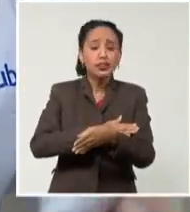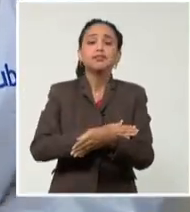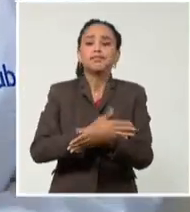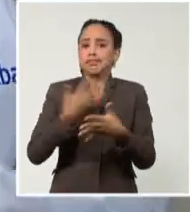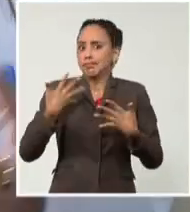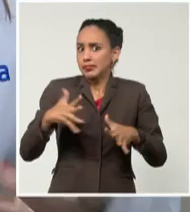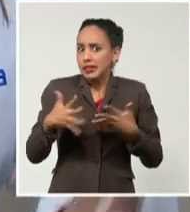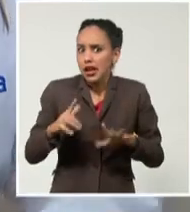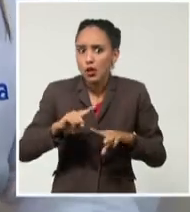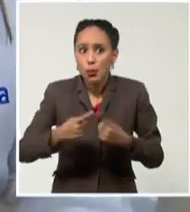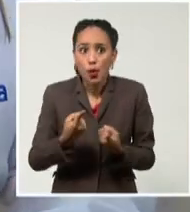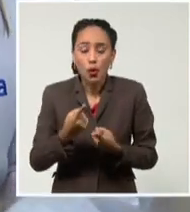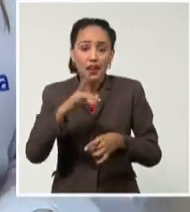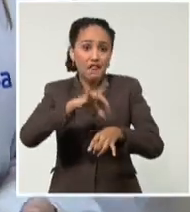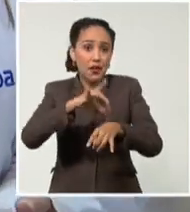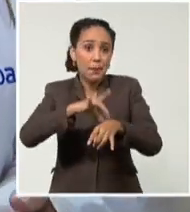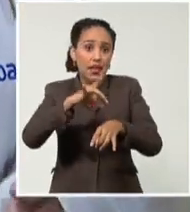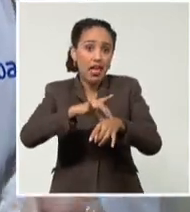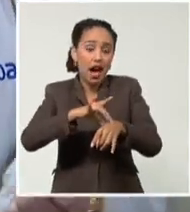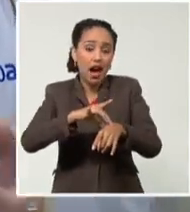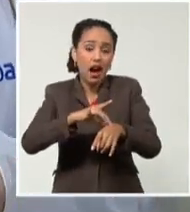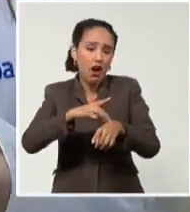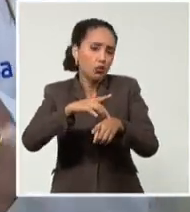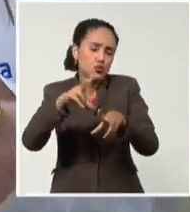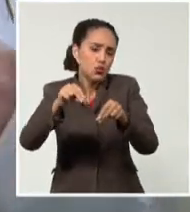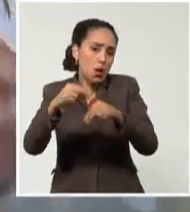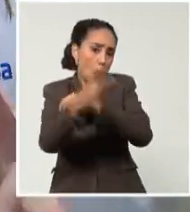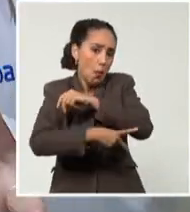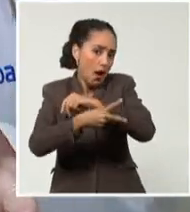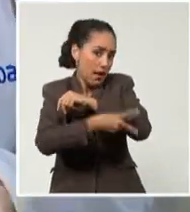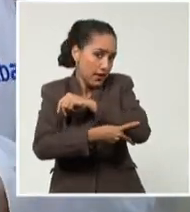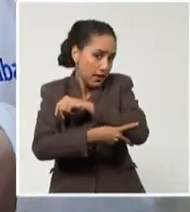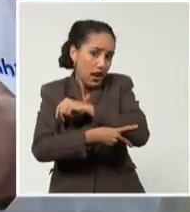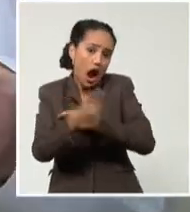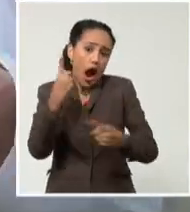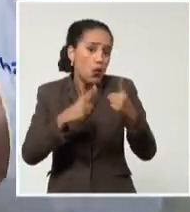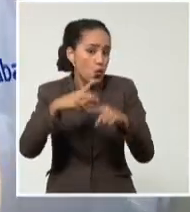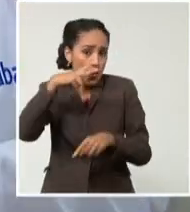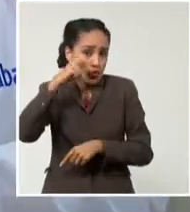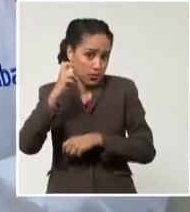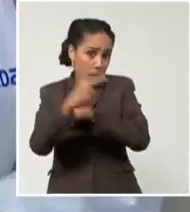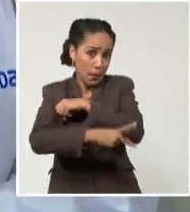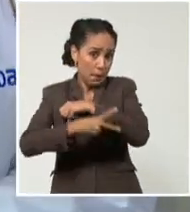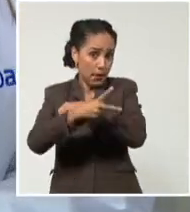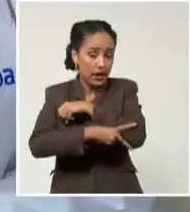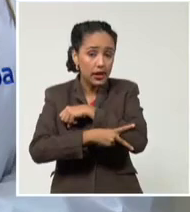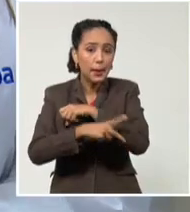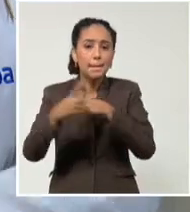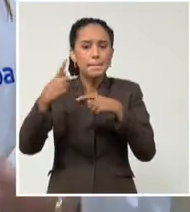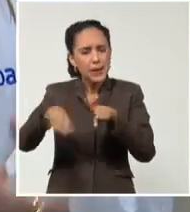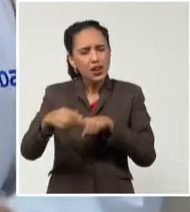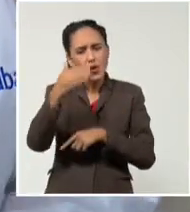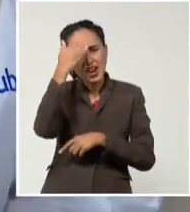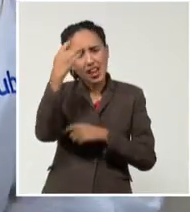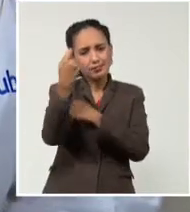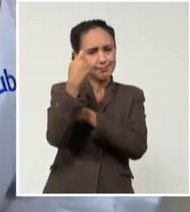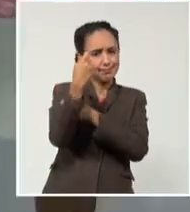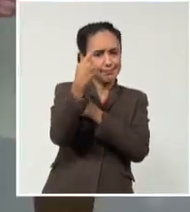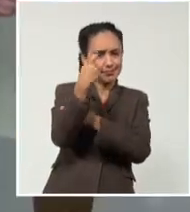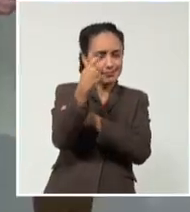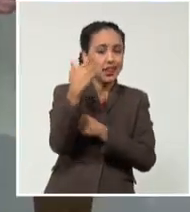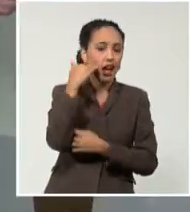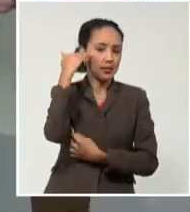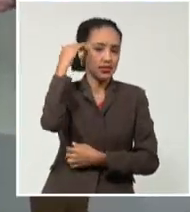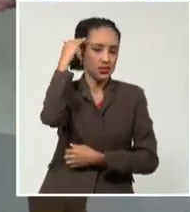tratar una enfermedad en un país extraño, la capacidad y la capacitación que hemos recibido nos valió de